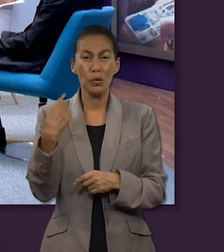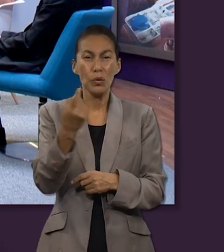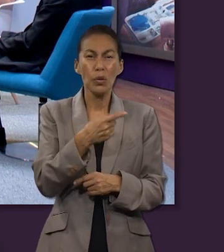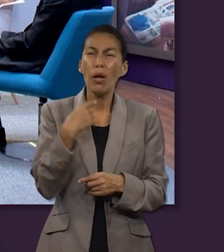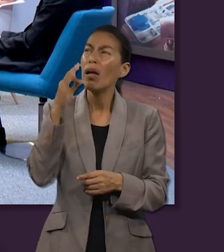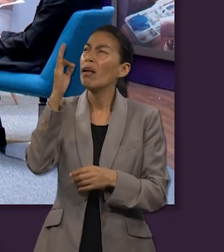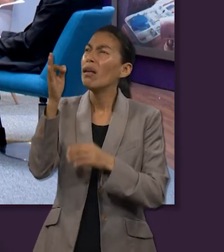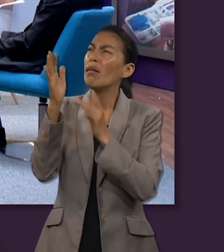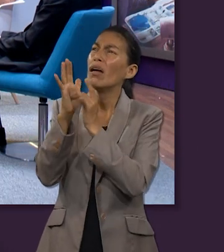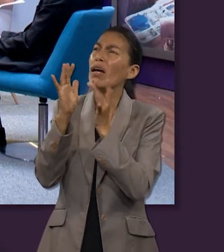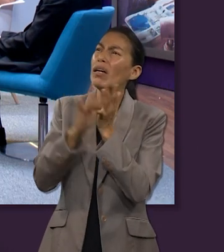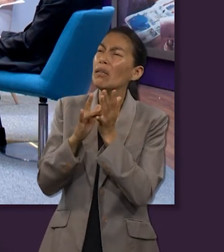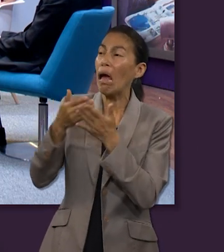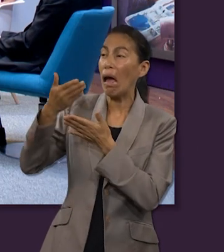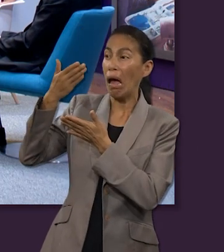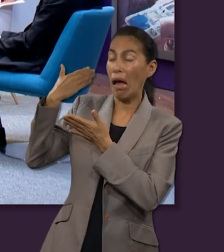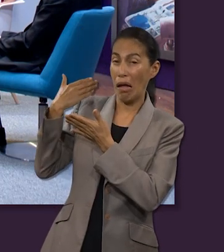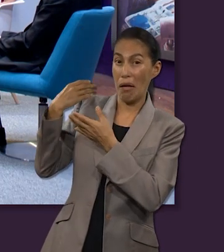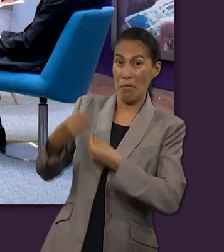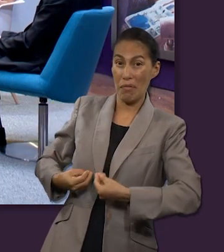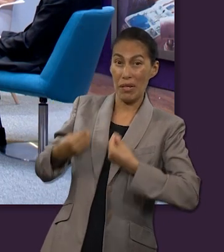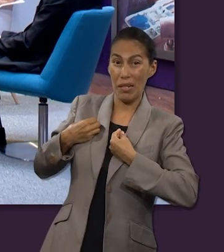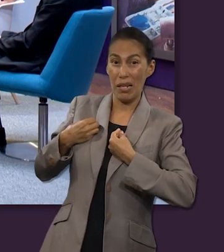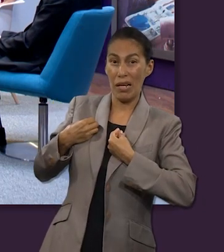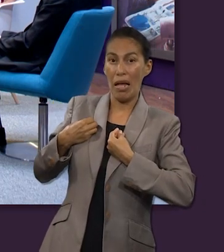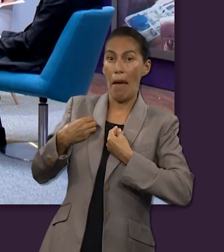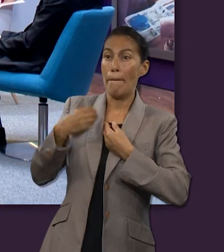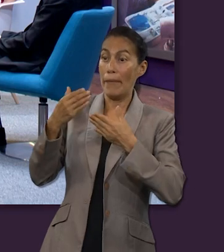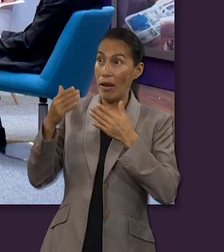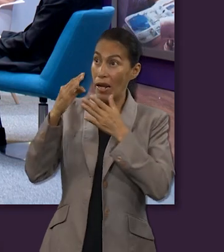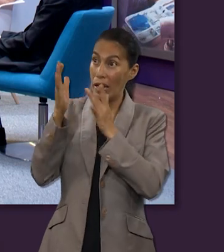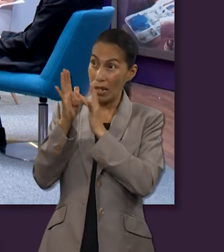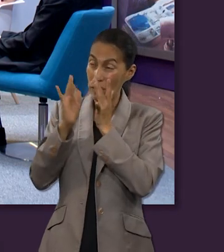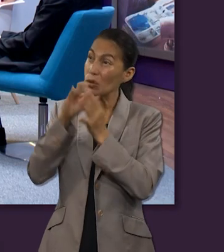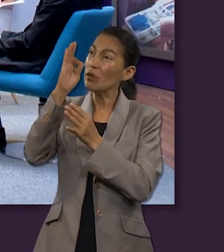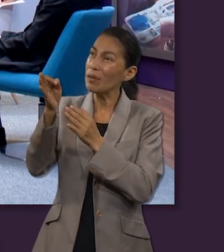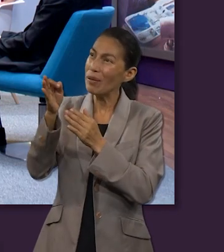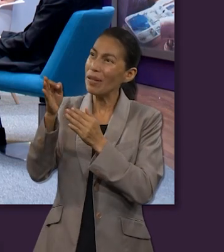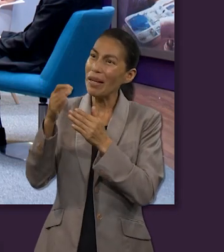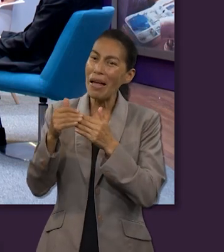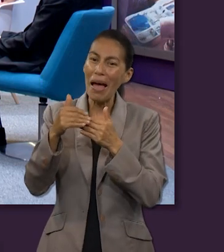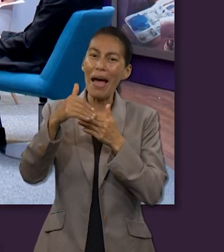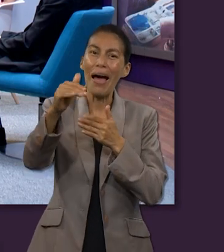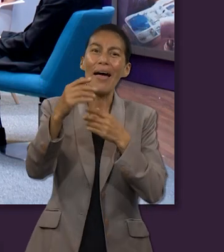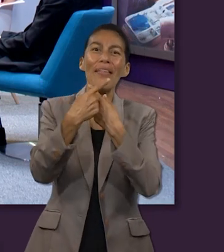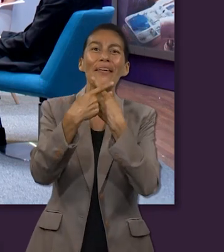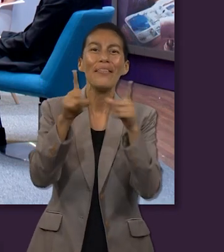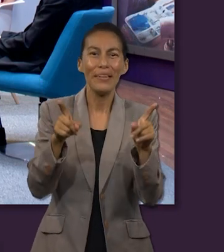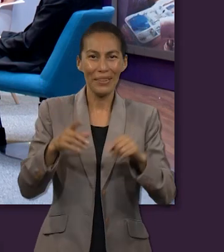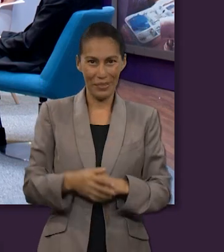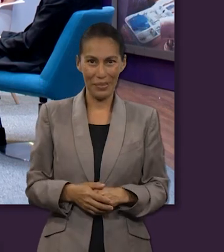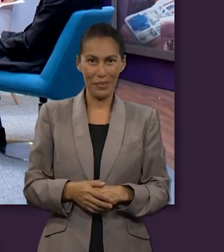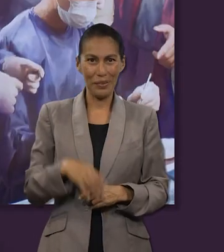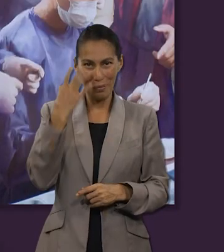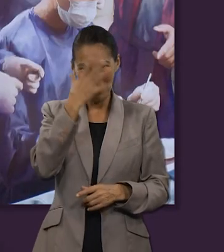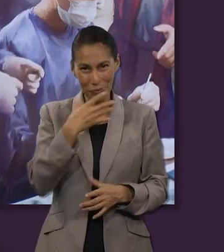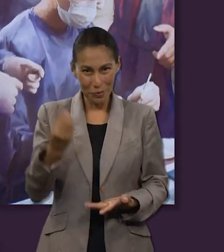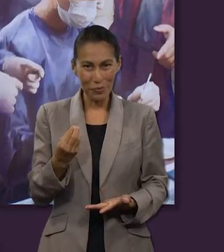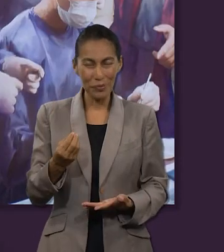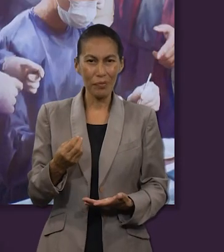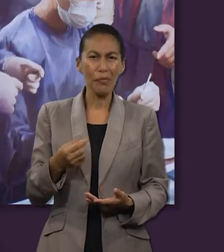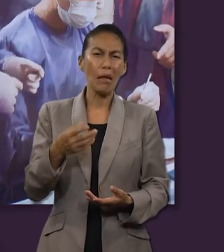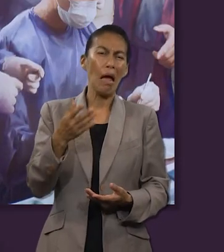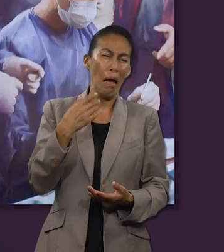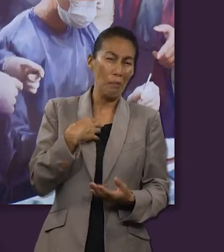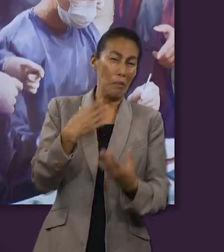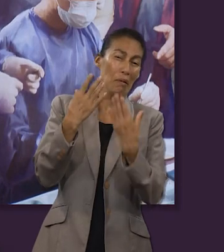y entendemos cuál fue el sacrificio de Jesús y su propósito nuestra vida también tiene un antes y un después ya no vivimos una